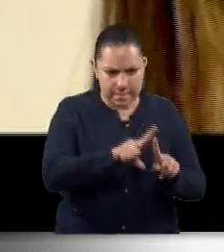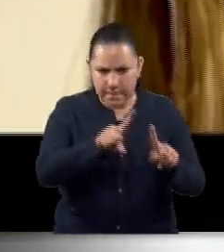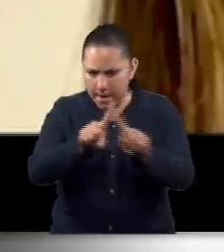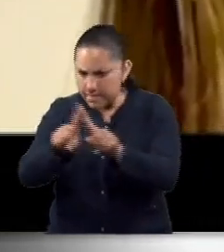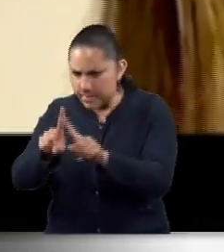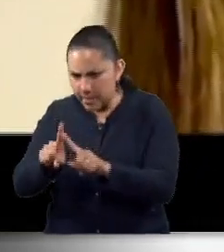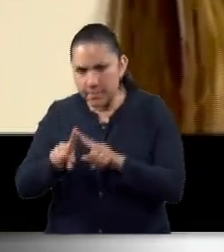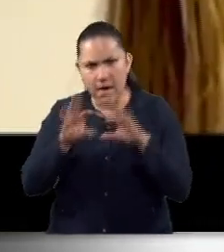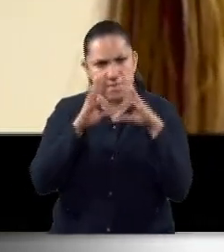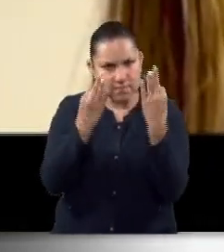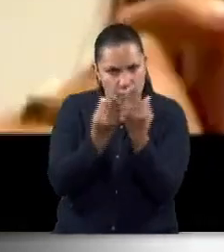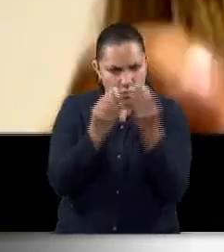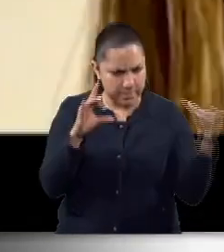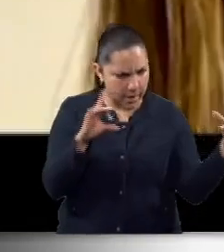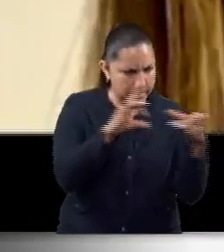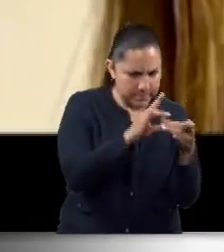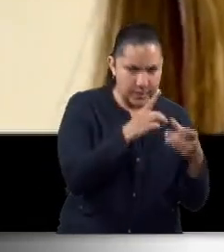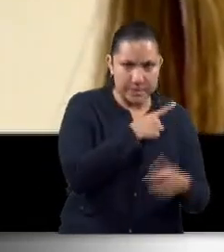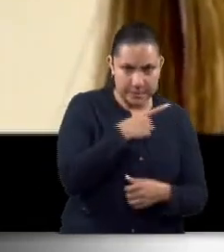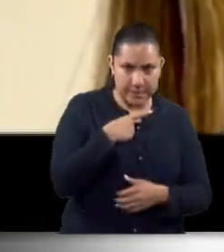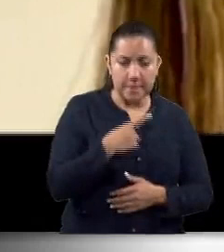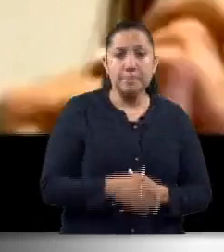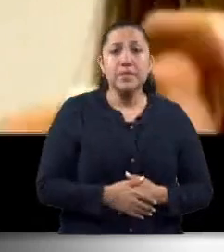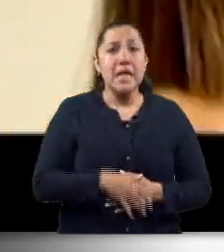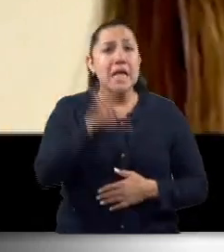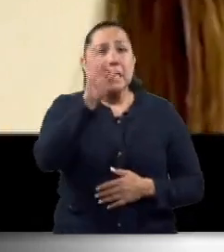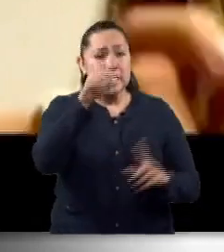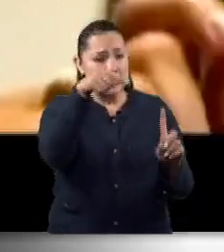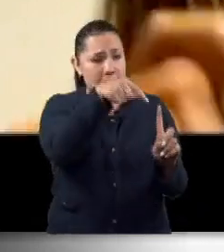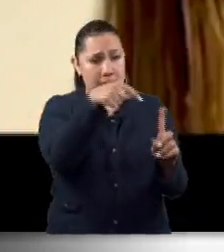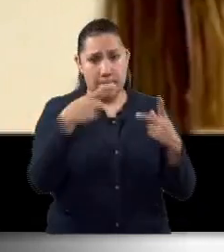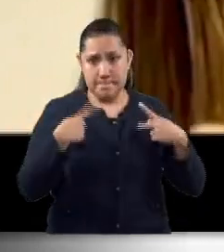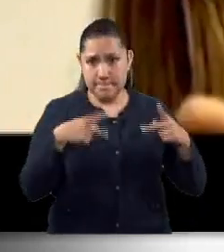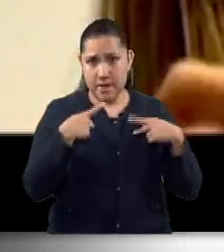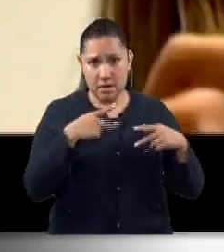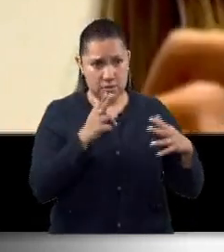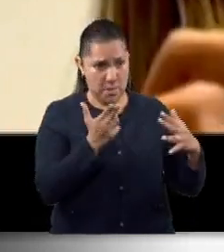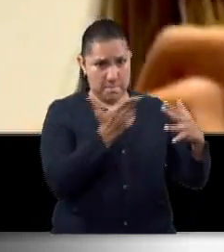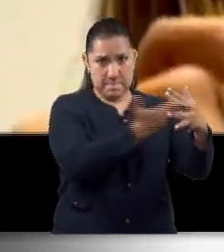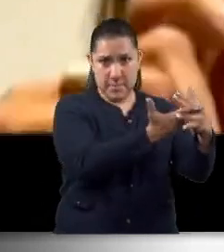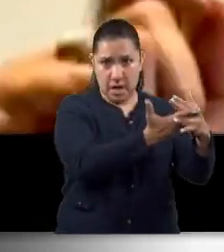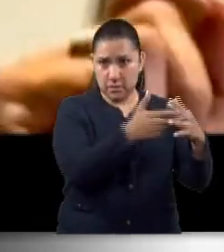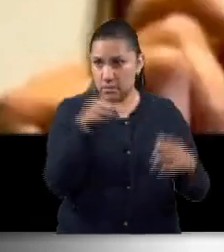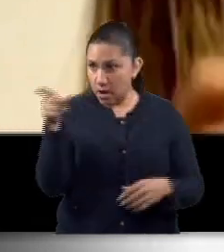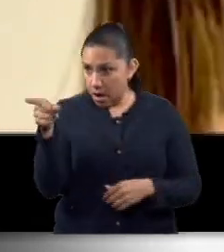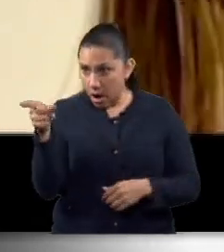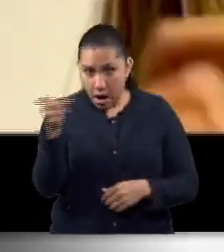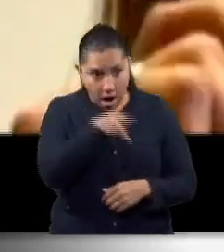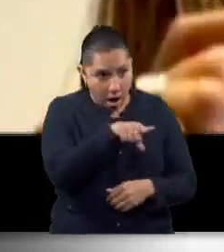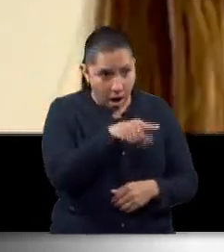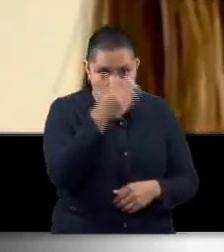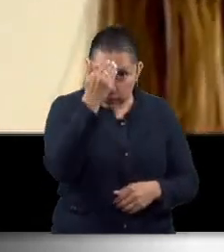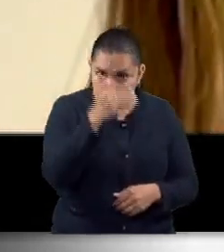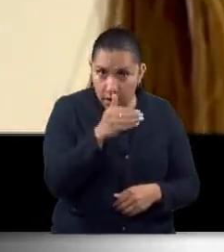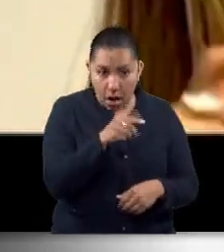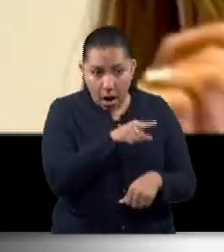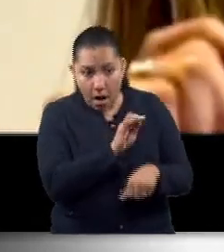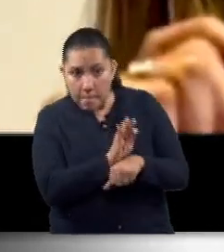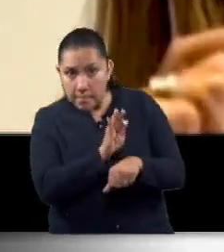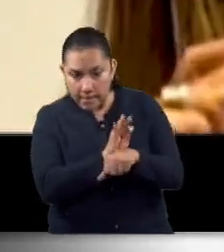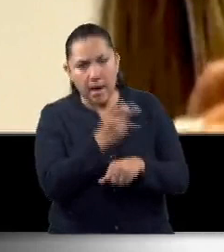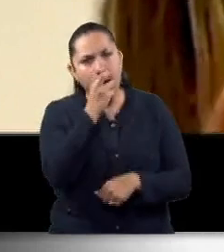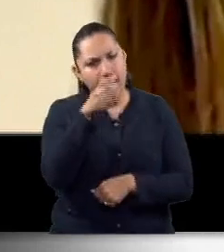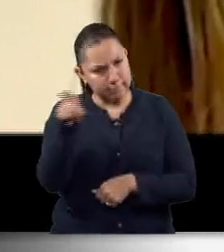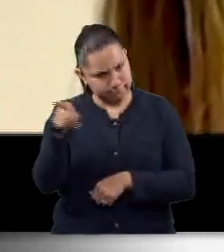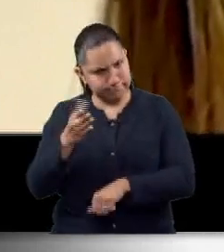sancionen a quienes cubran a un feminicida. De igual forma lo aprobamos cuando se establece la implementación de